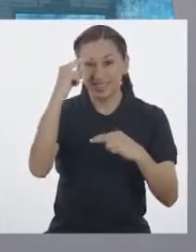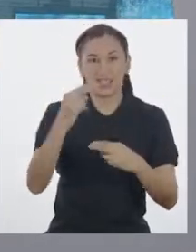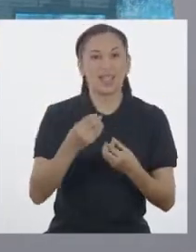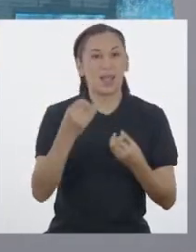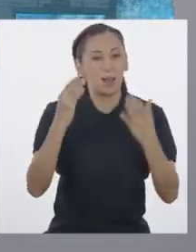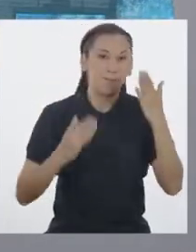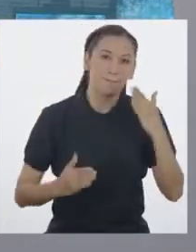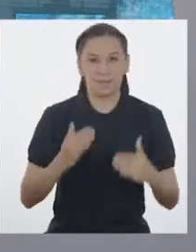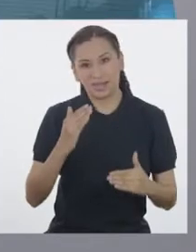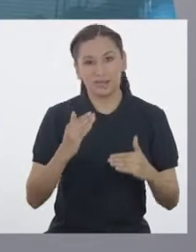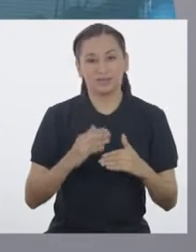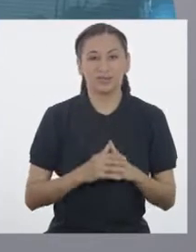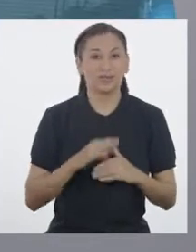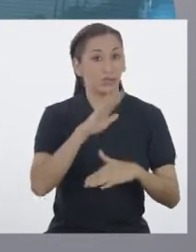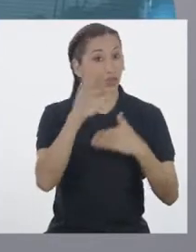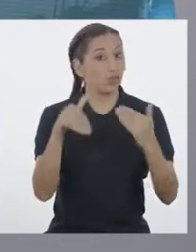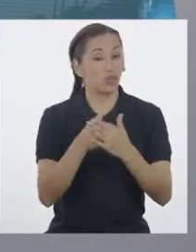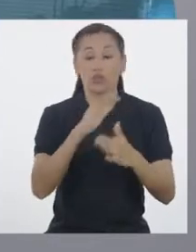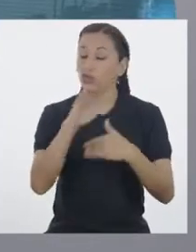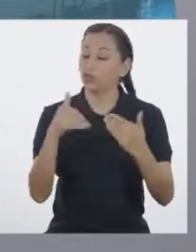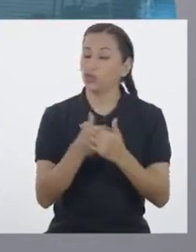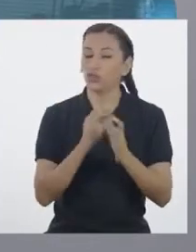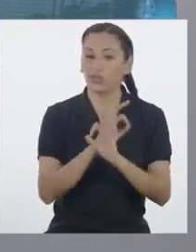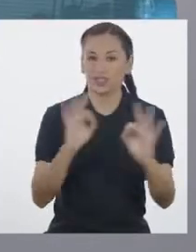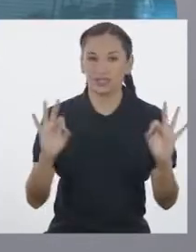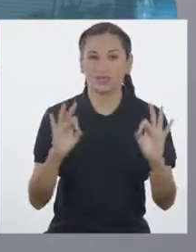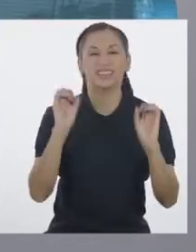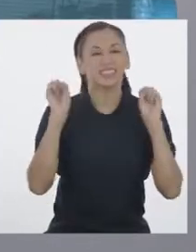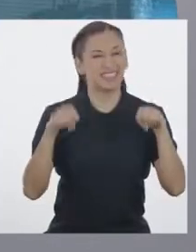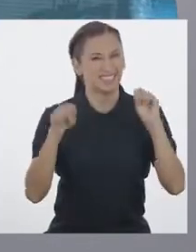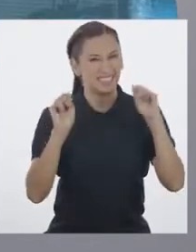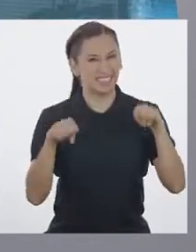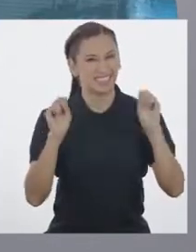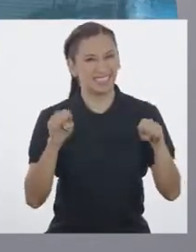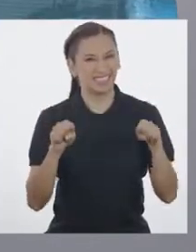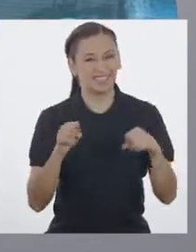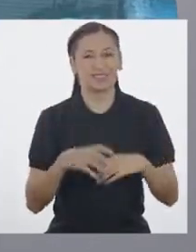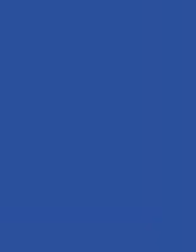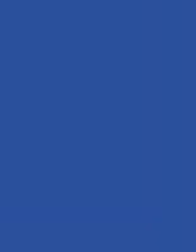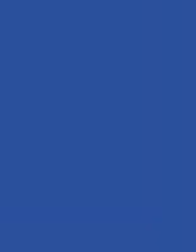Macabot! ¡Todo, todito, todo! ¡Sí!